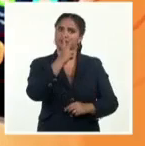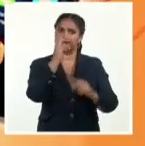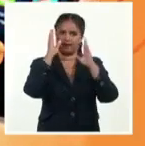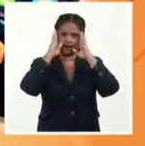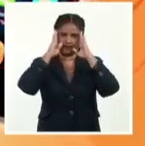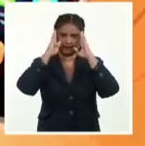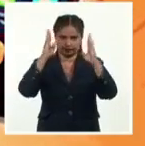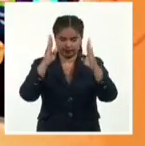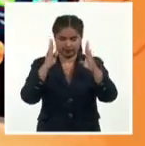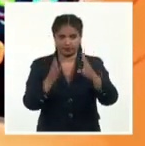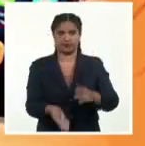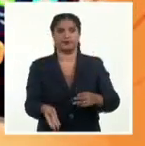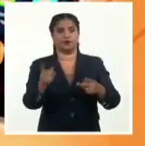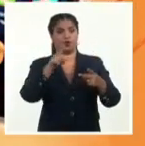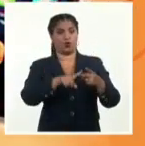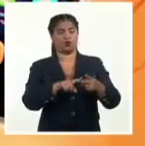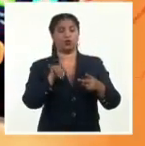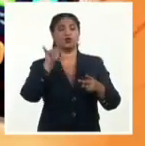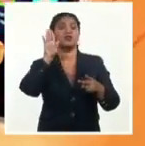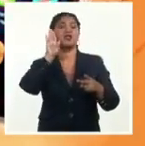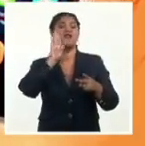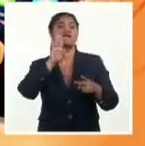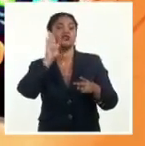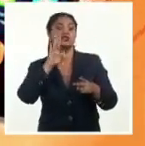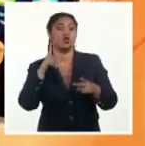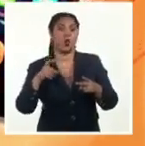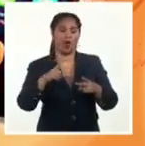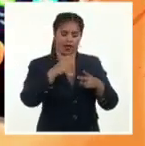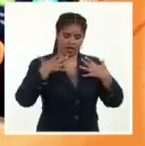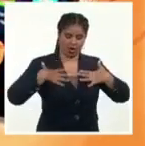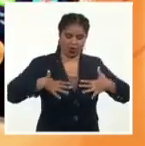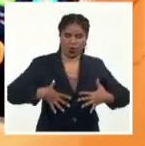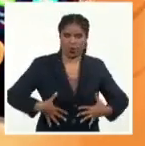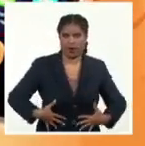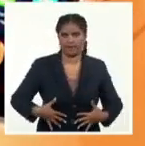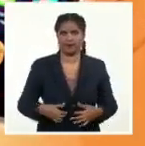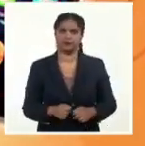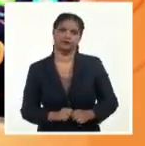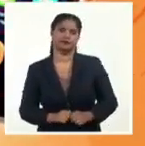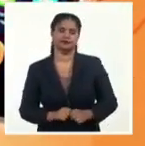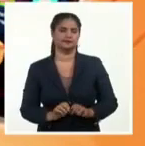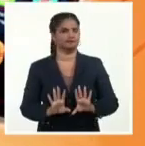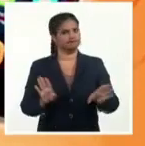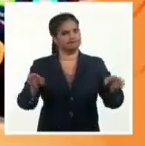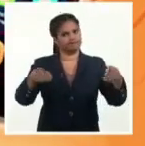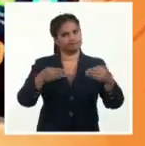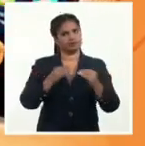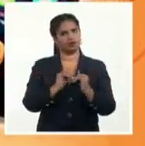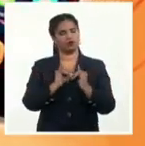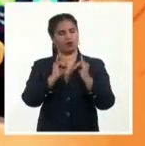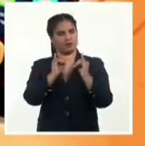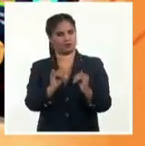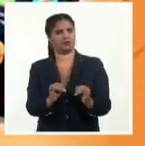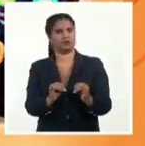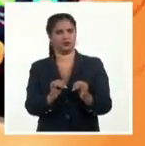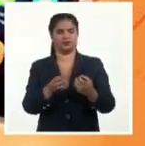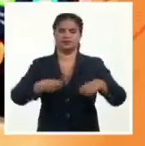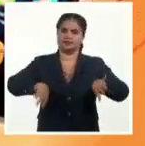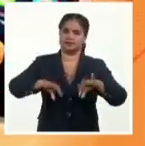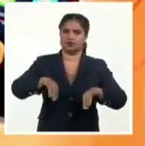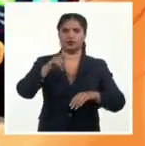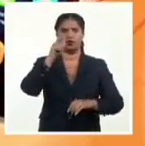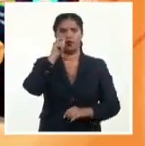el control de la infección bacteriana sobreañadida. Ha sido un placer haberle reportado a nuestra